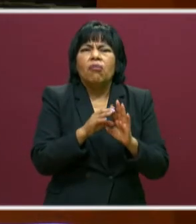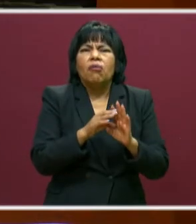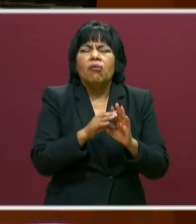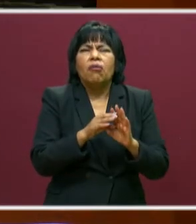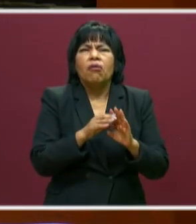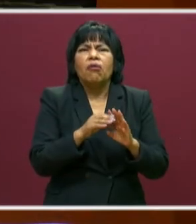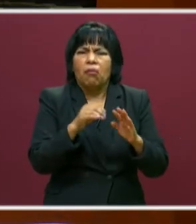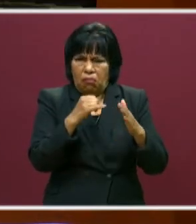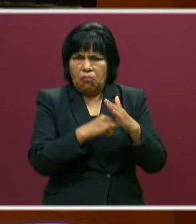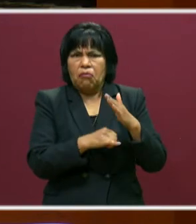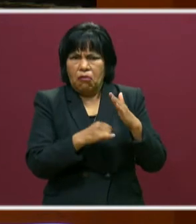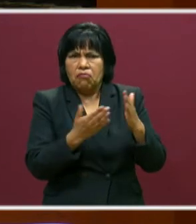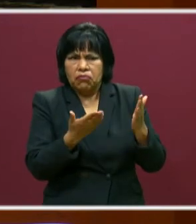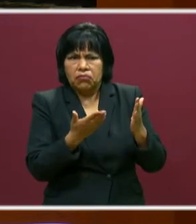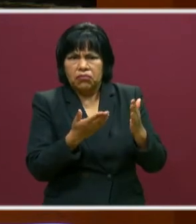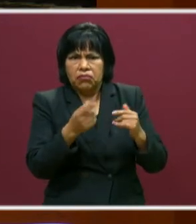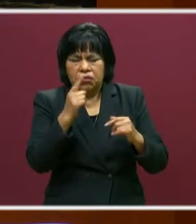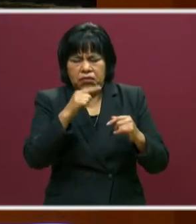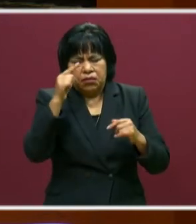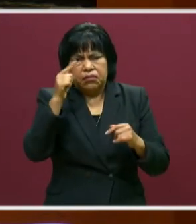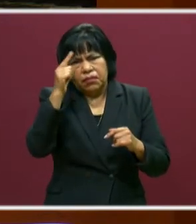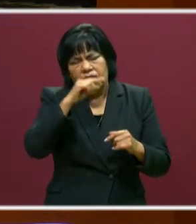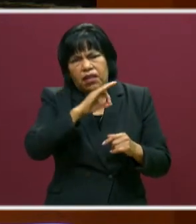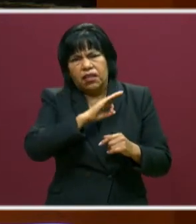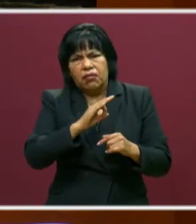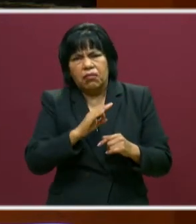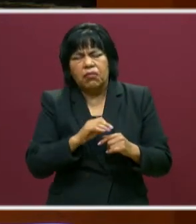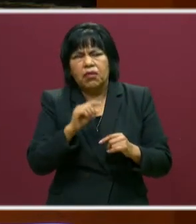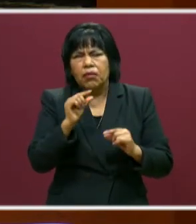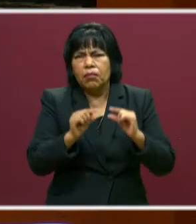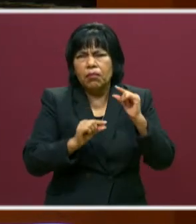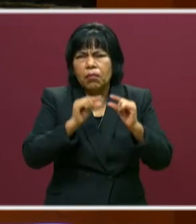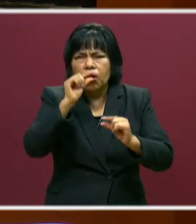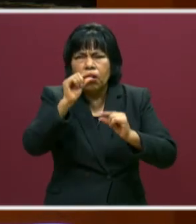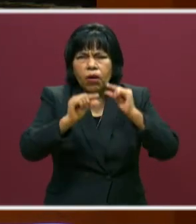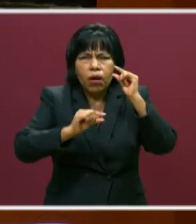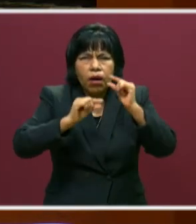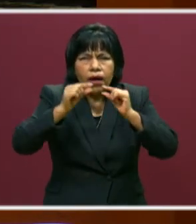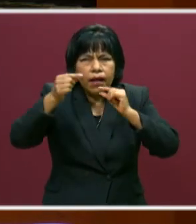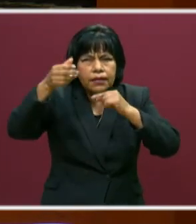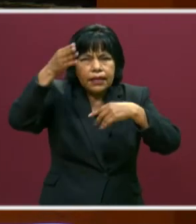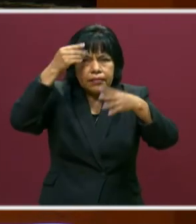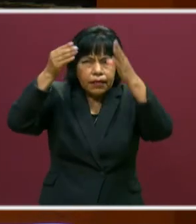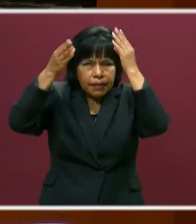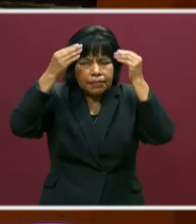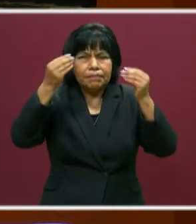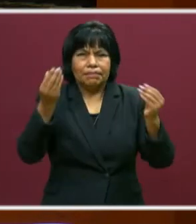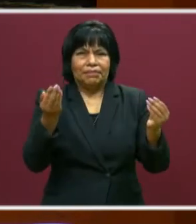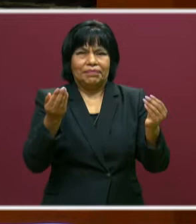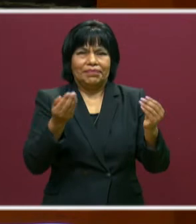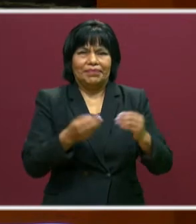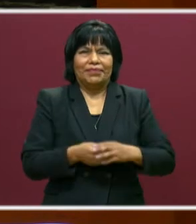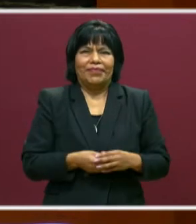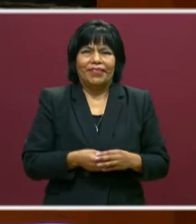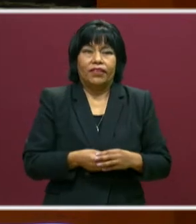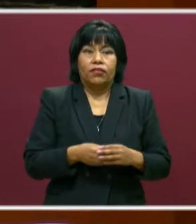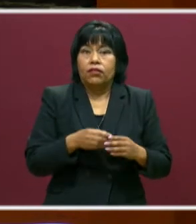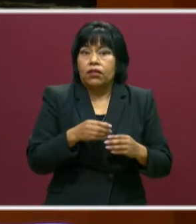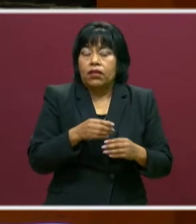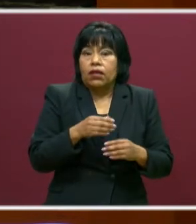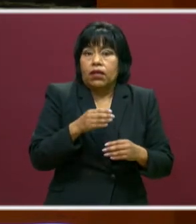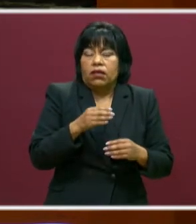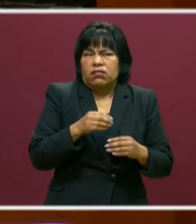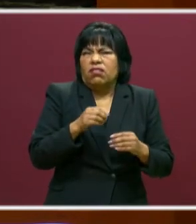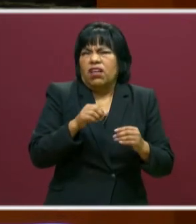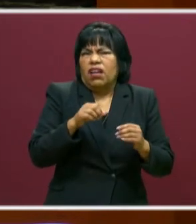se profundiza para poder construir el conocimiento. Al final de cuentas, lo que no podemos perder